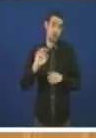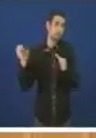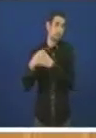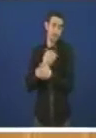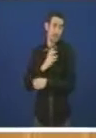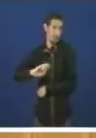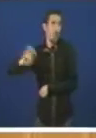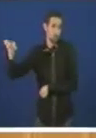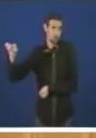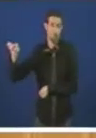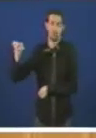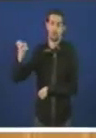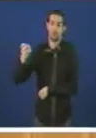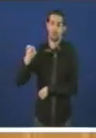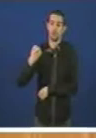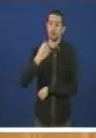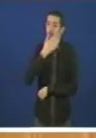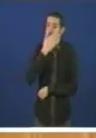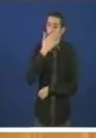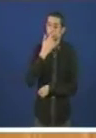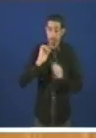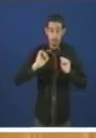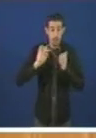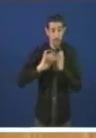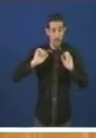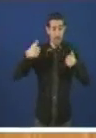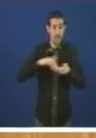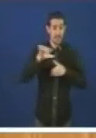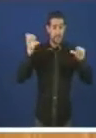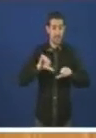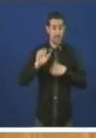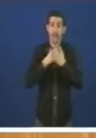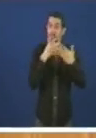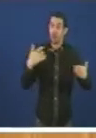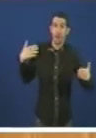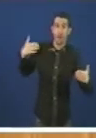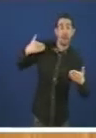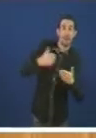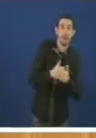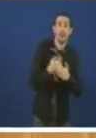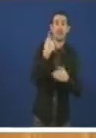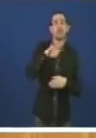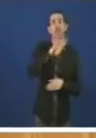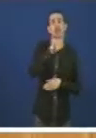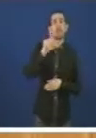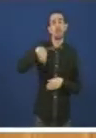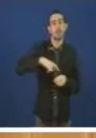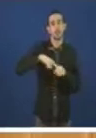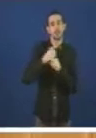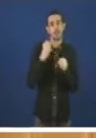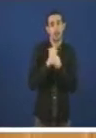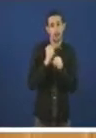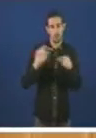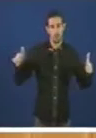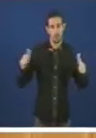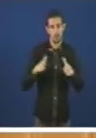que dende que empezou a crise Galicia perdeu 141.000 postos de traballo dite sualmente desastre industrial